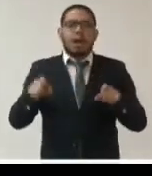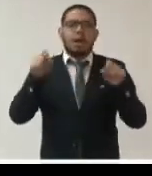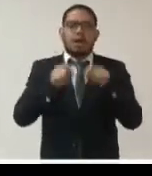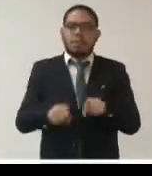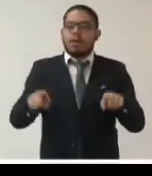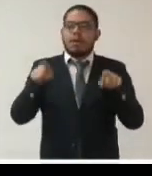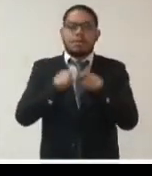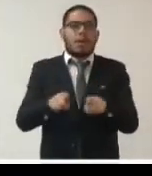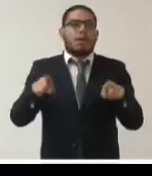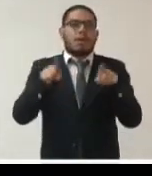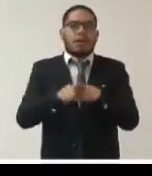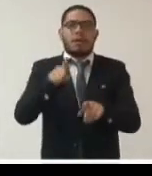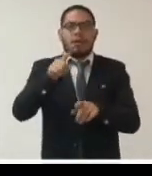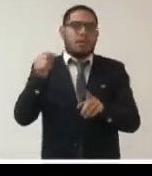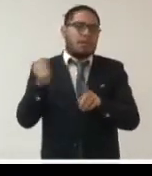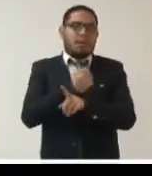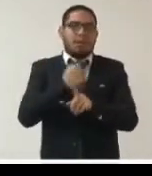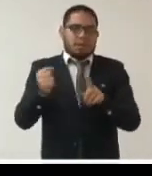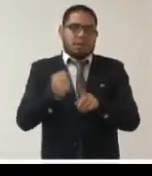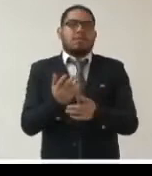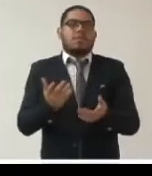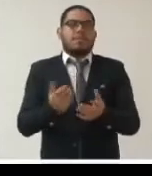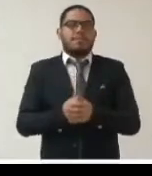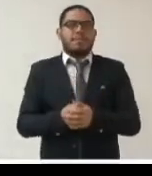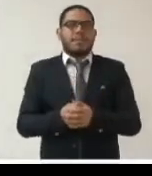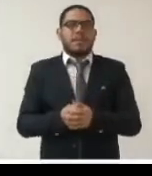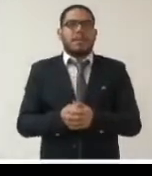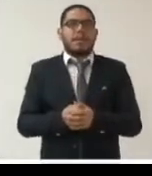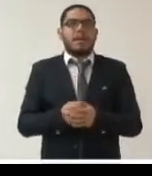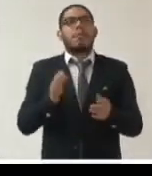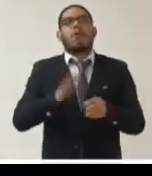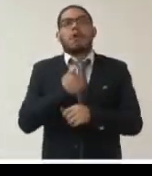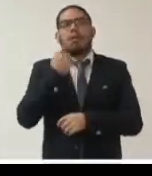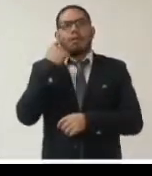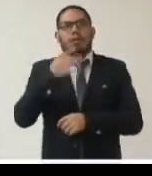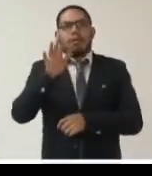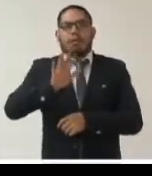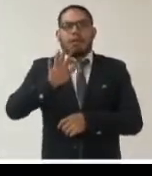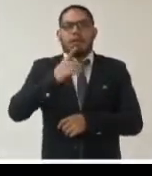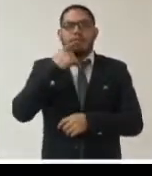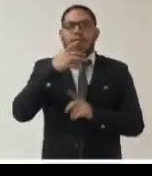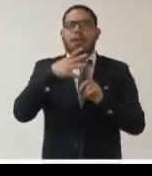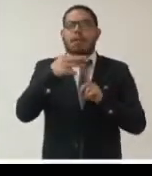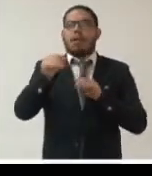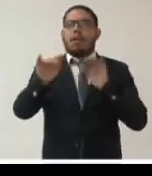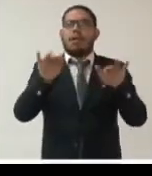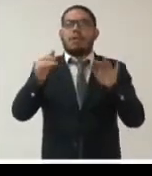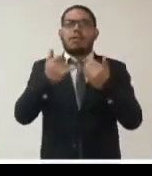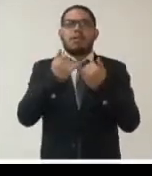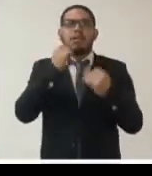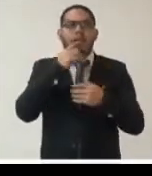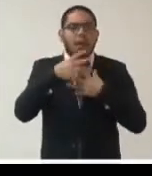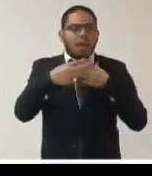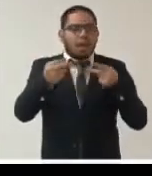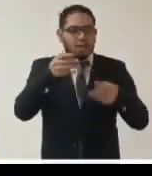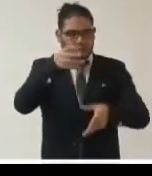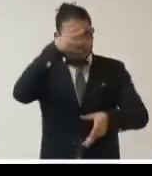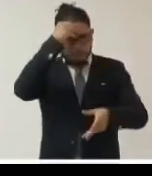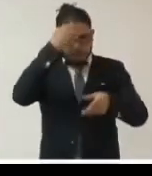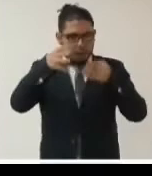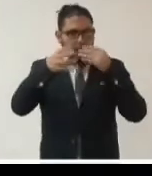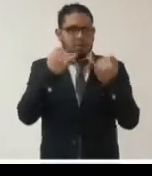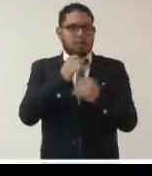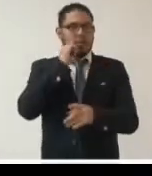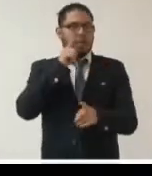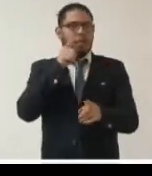esa paliza por ejemplo porque parece que produce un efecto llamada y un efecto contagio creo que ese decálogo